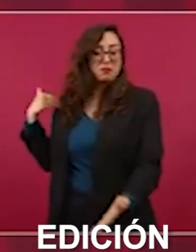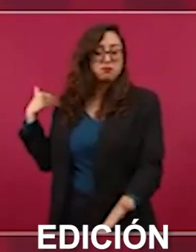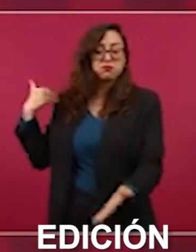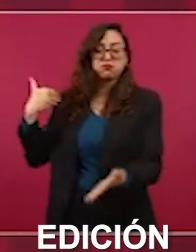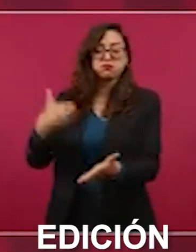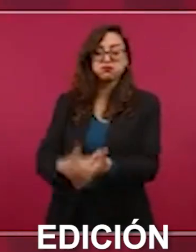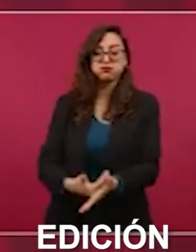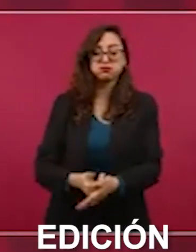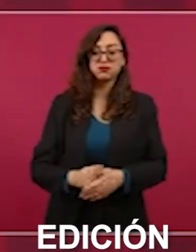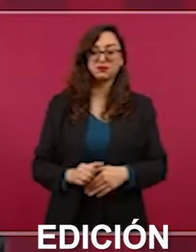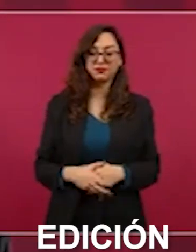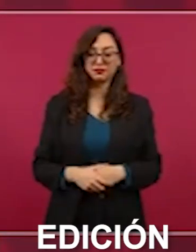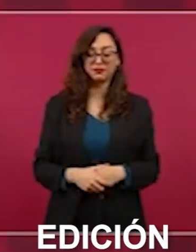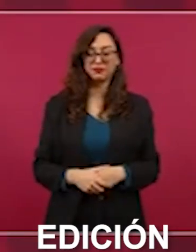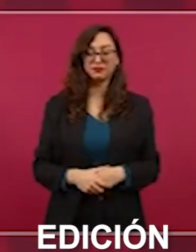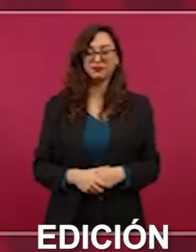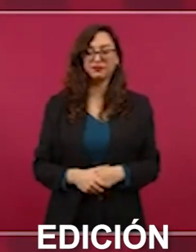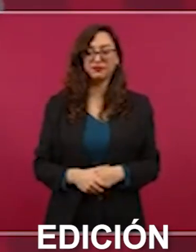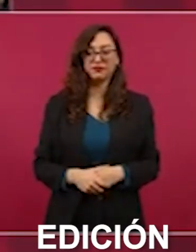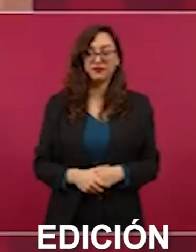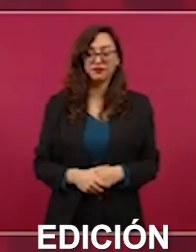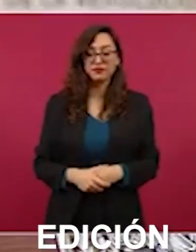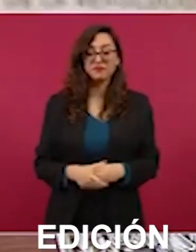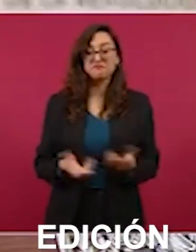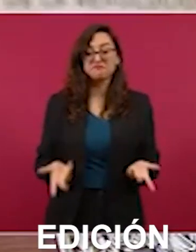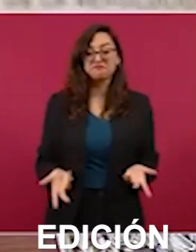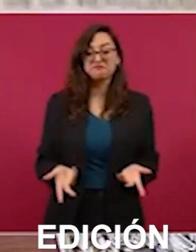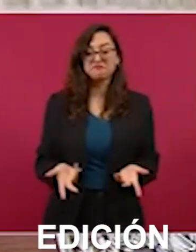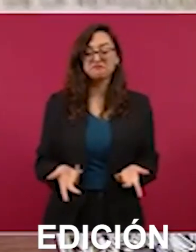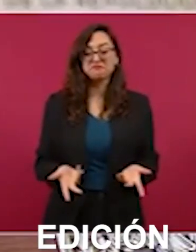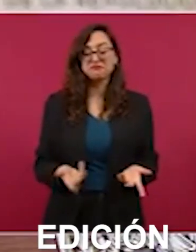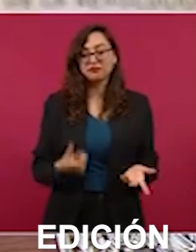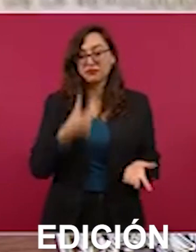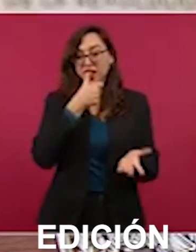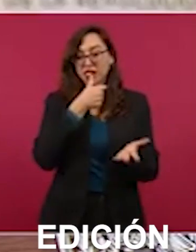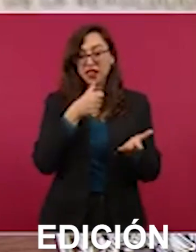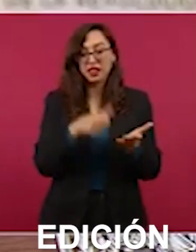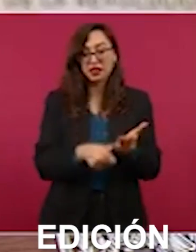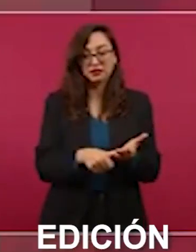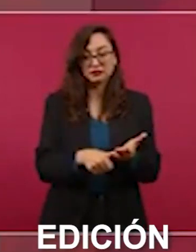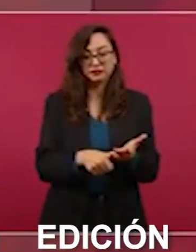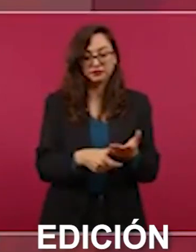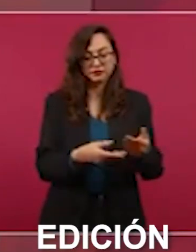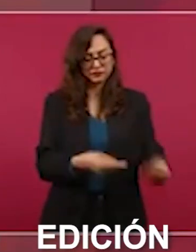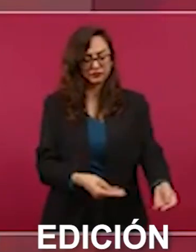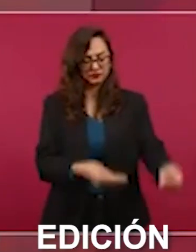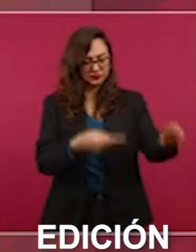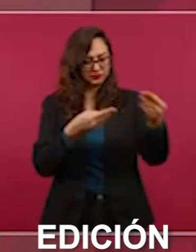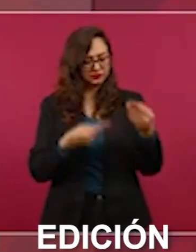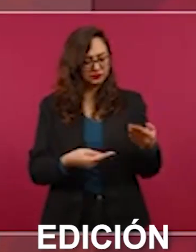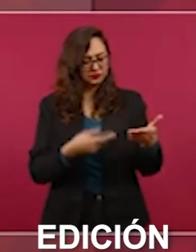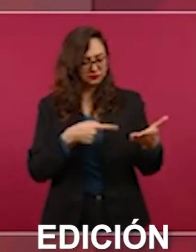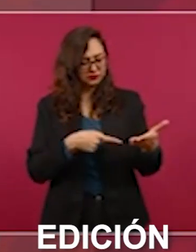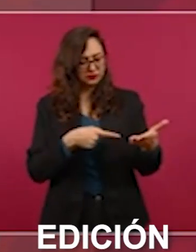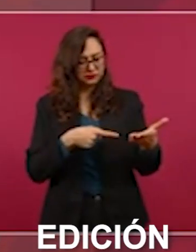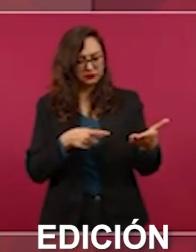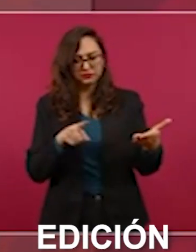a mí me mandó una carta y se lo comenté con una escultura sobre el maíz